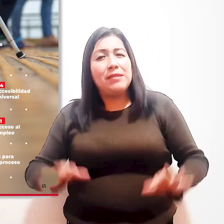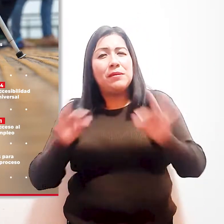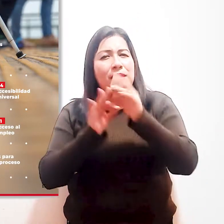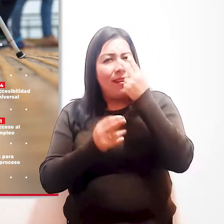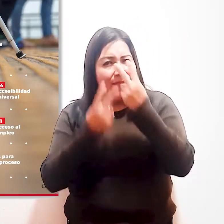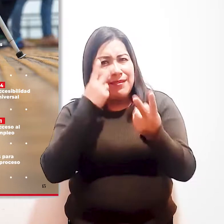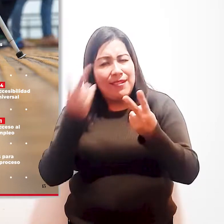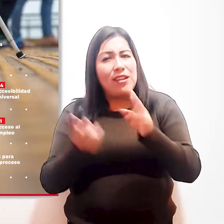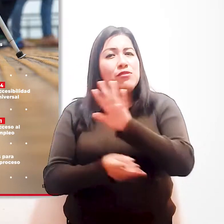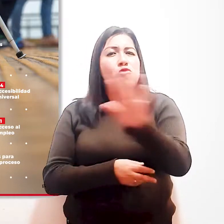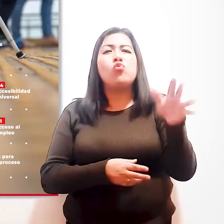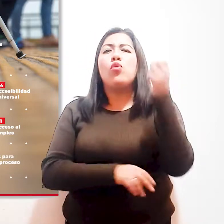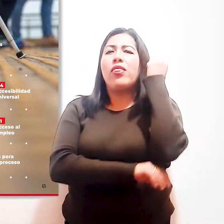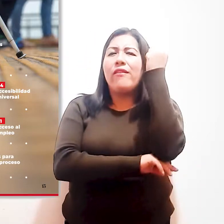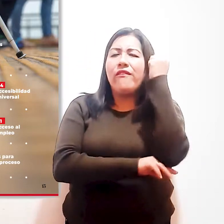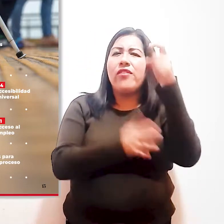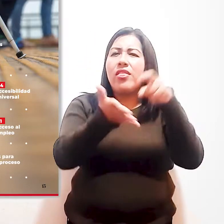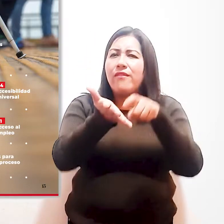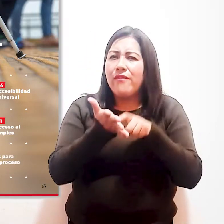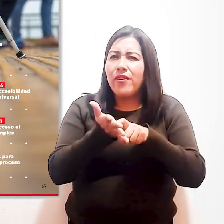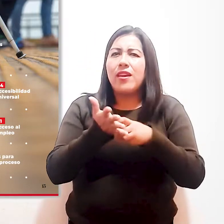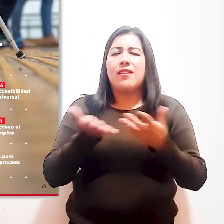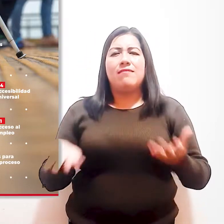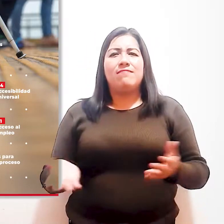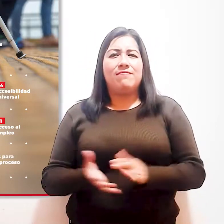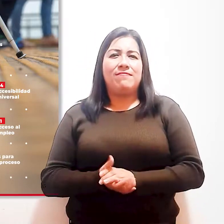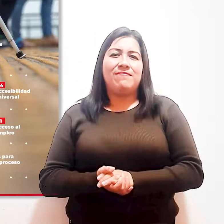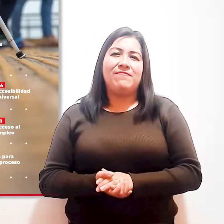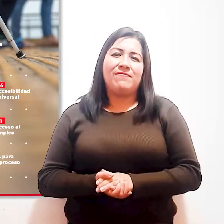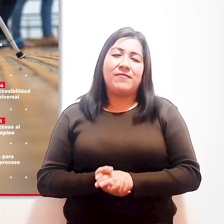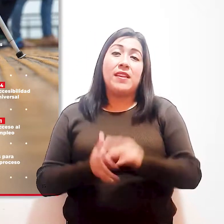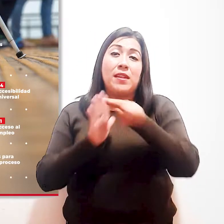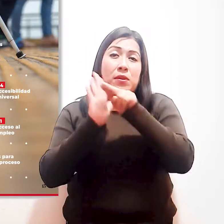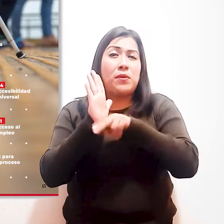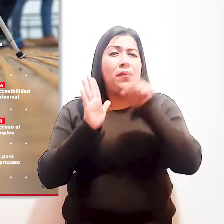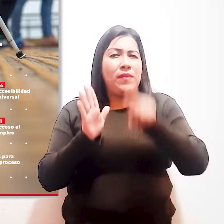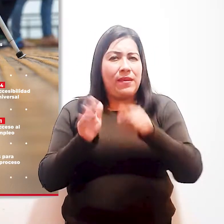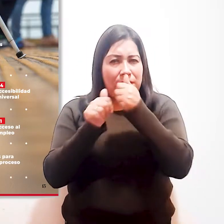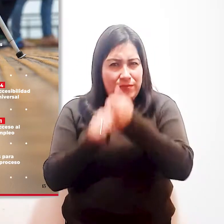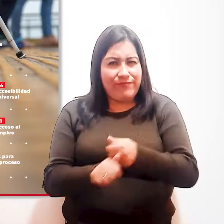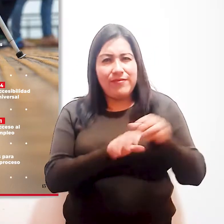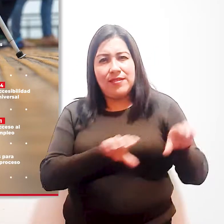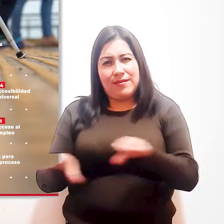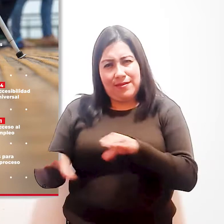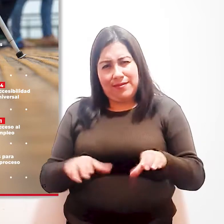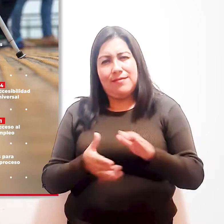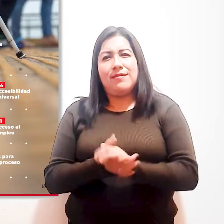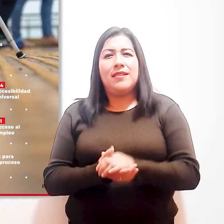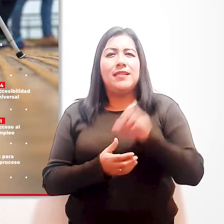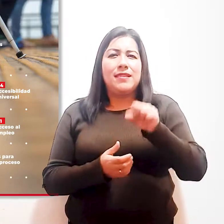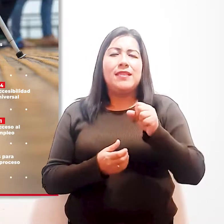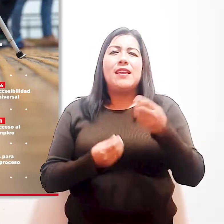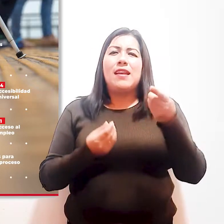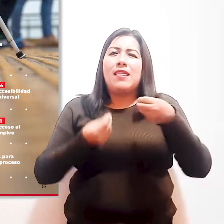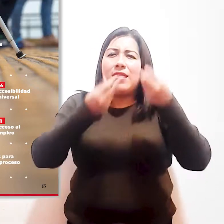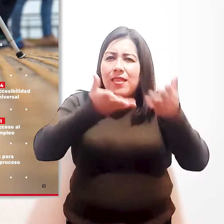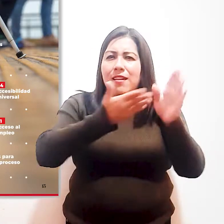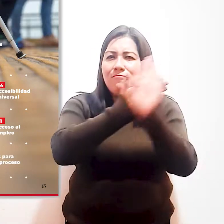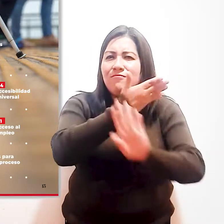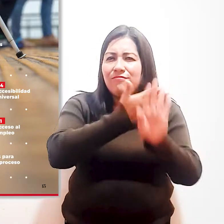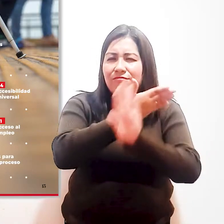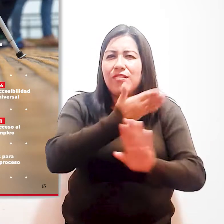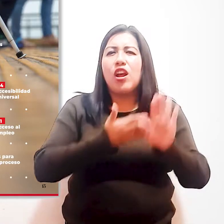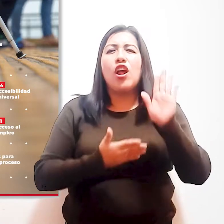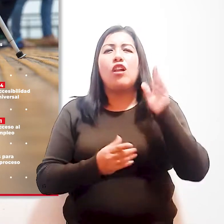equilibrio entre deberes y derechos. Las normas deben cumplirse, sobre todo aquellas que contienen medidas afirmativas de protección